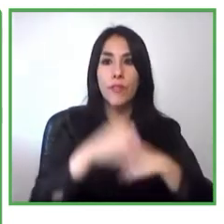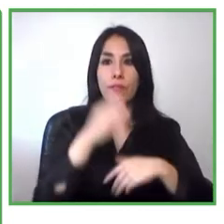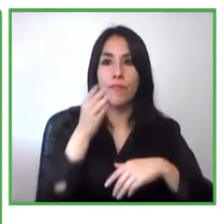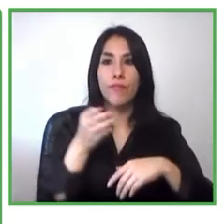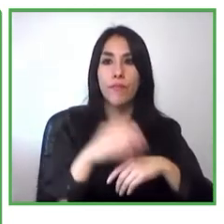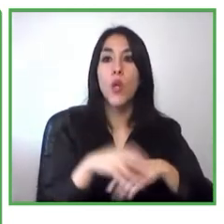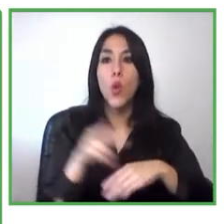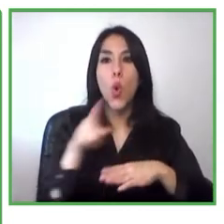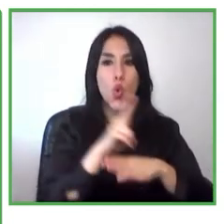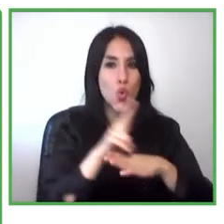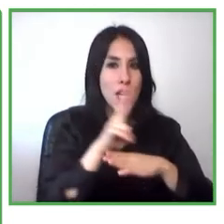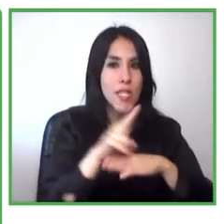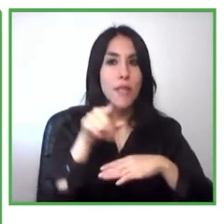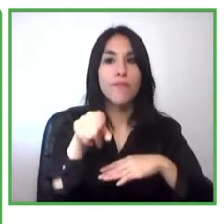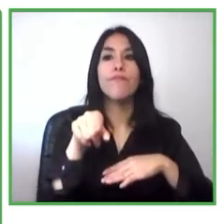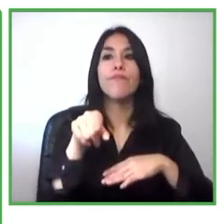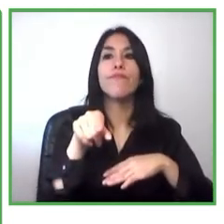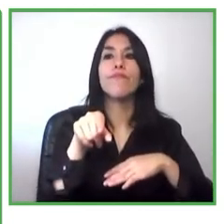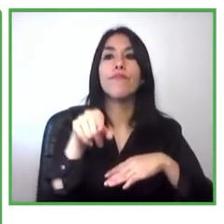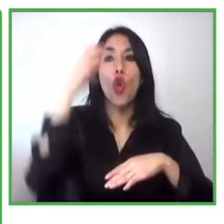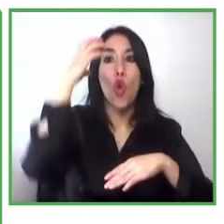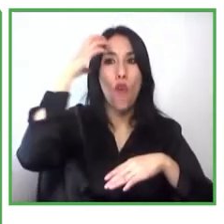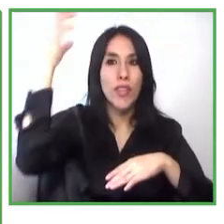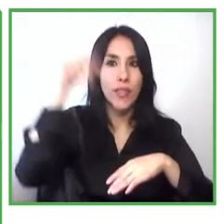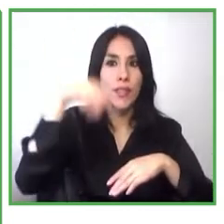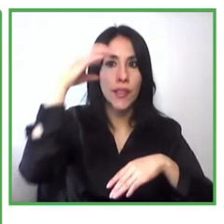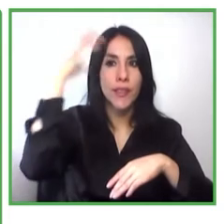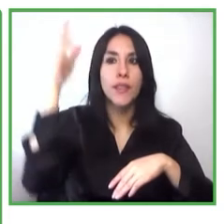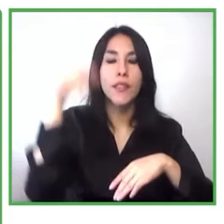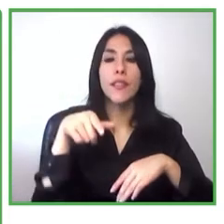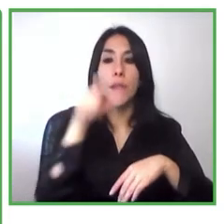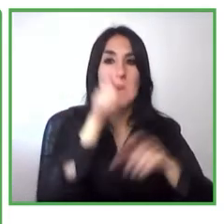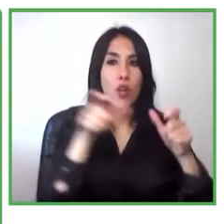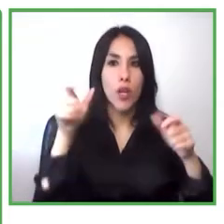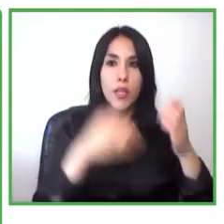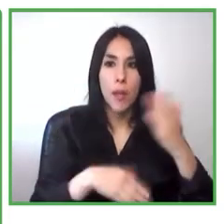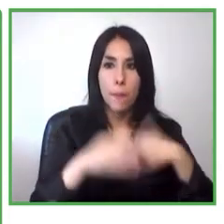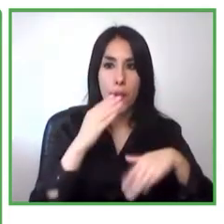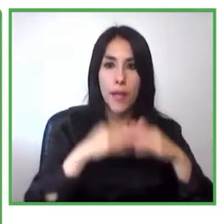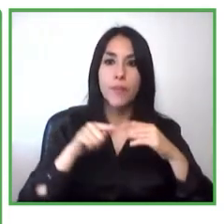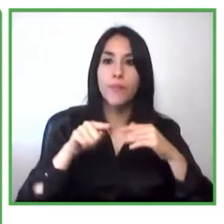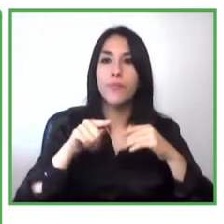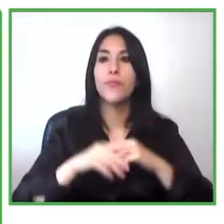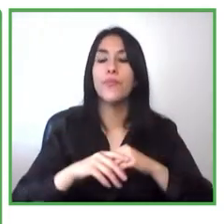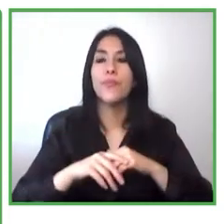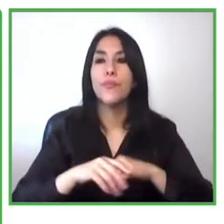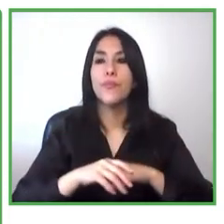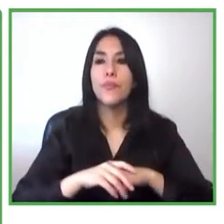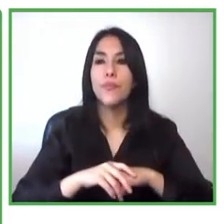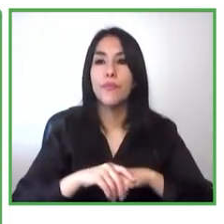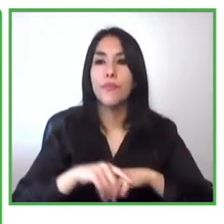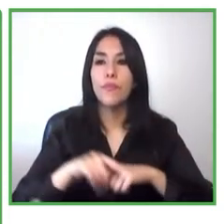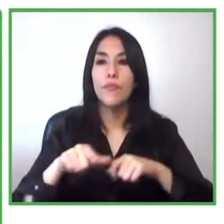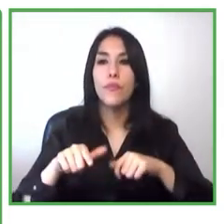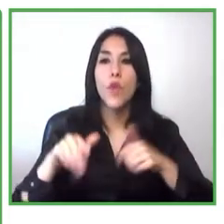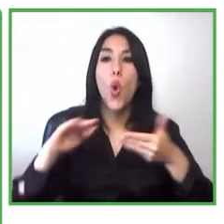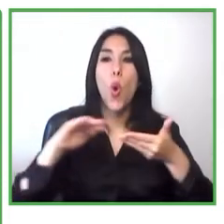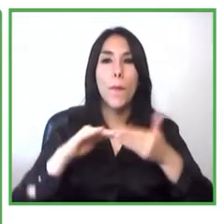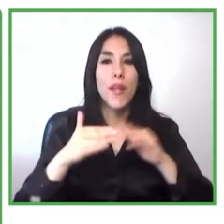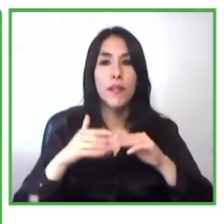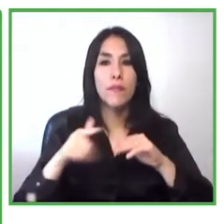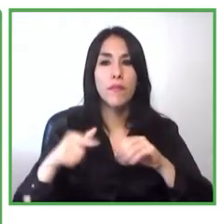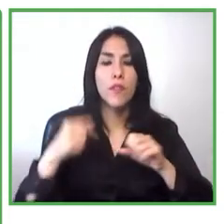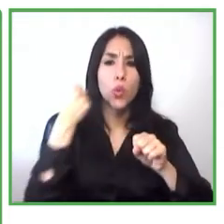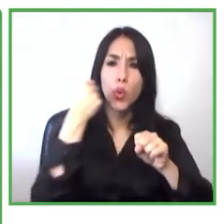de personas con discapacidad y es una estrategia para luchar contra la pobreza en el país